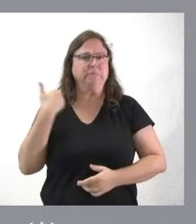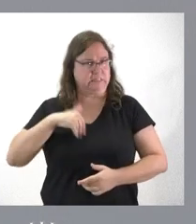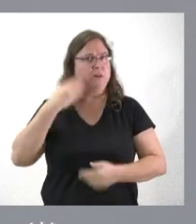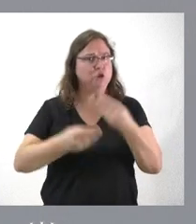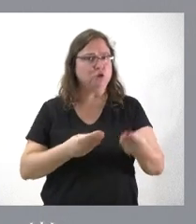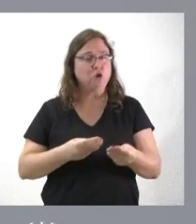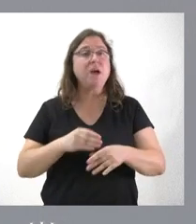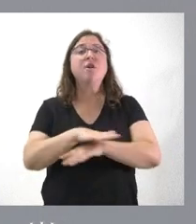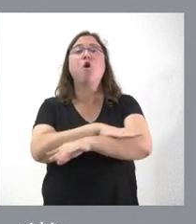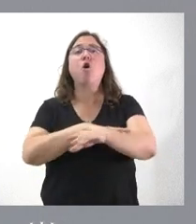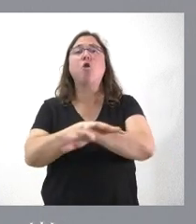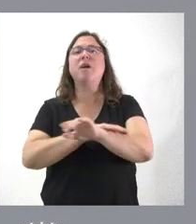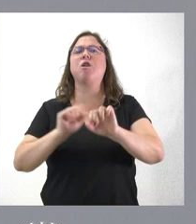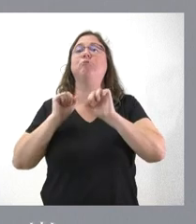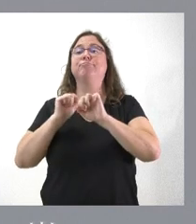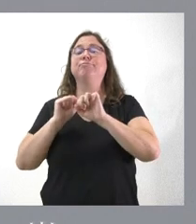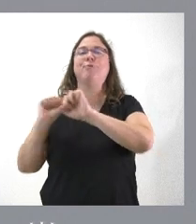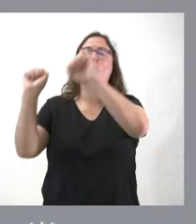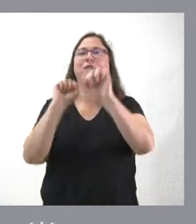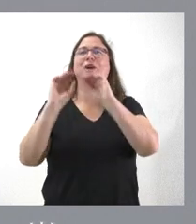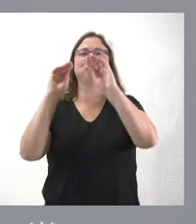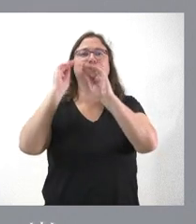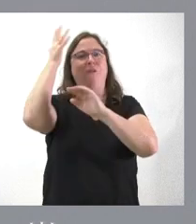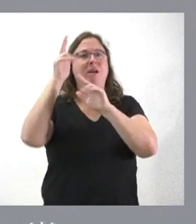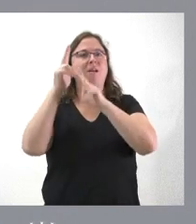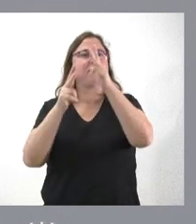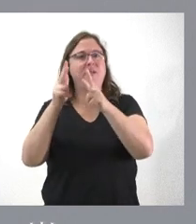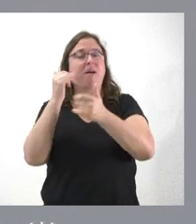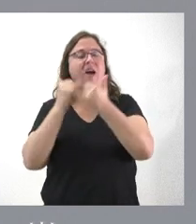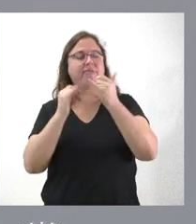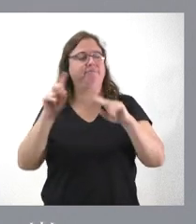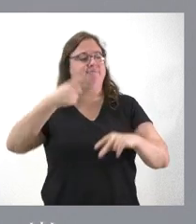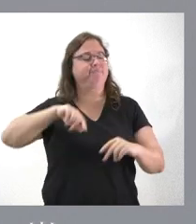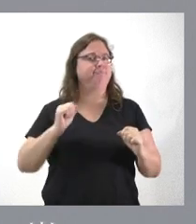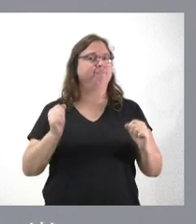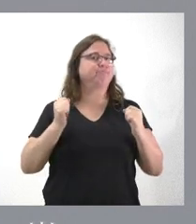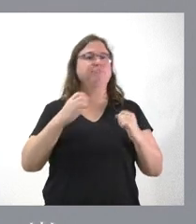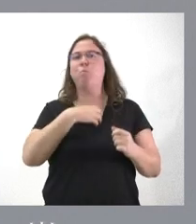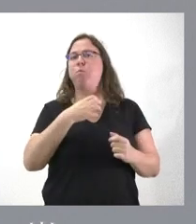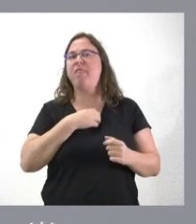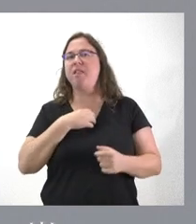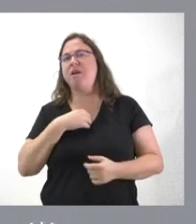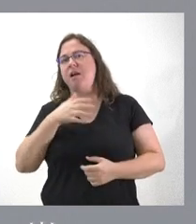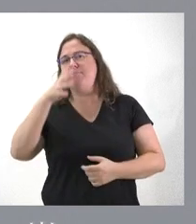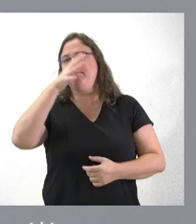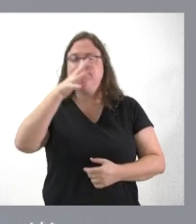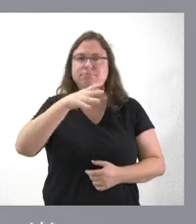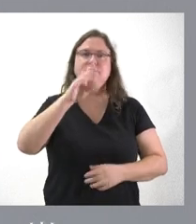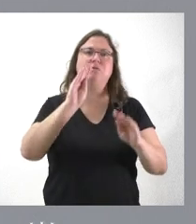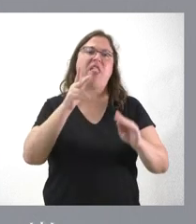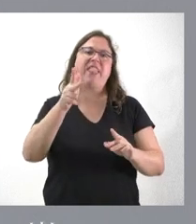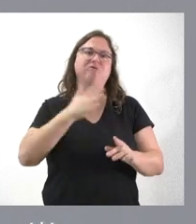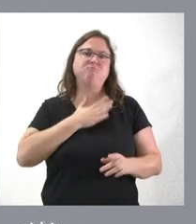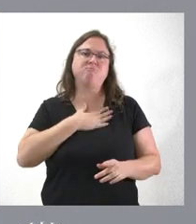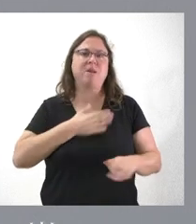El Gobierno blindó esas vacaciones fiscales vascas e impidió a las comunidades autónomas poder recurrir sus derechos en